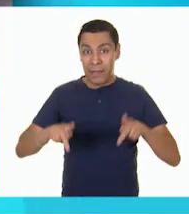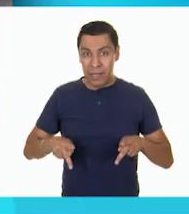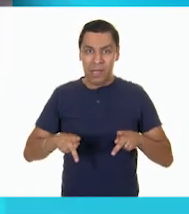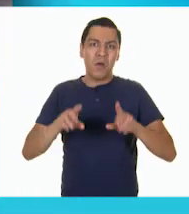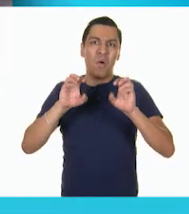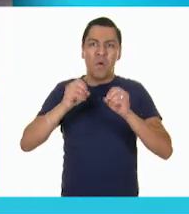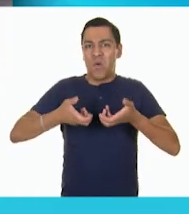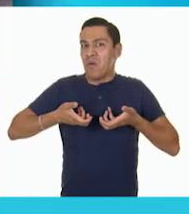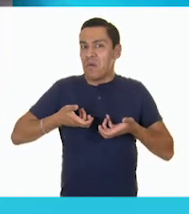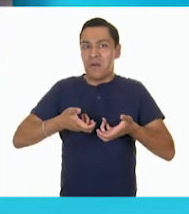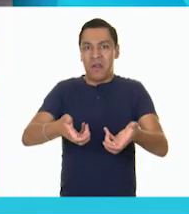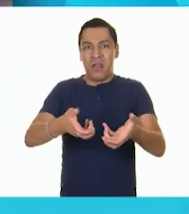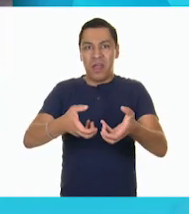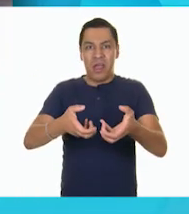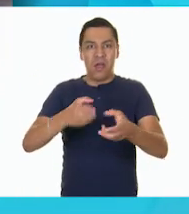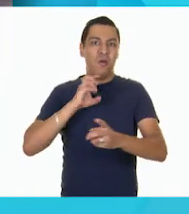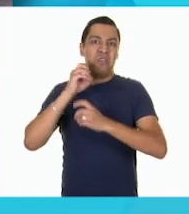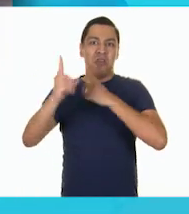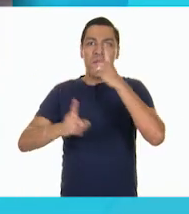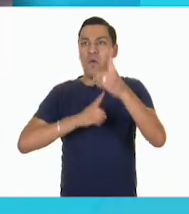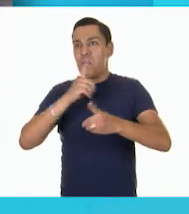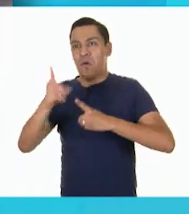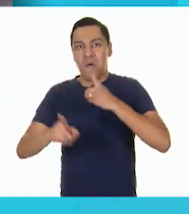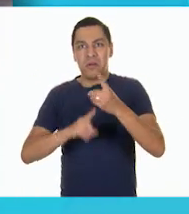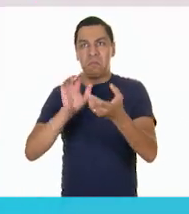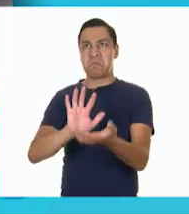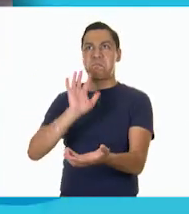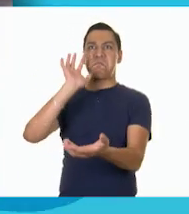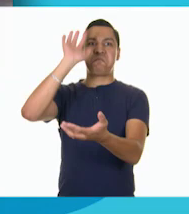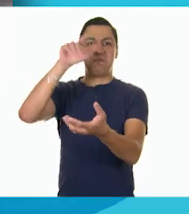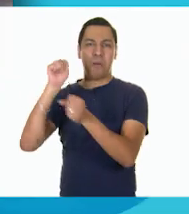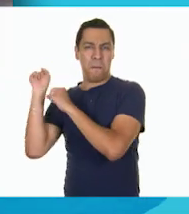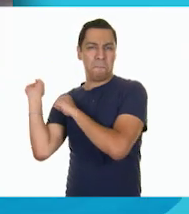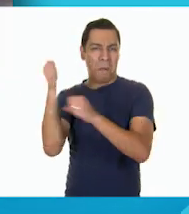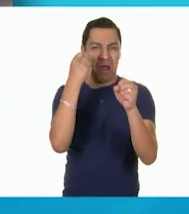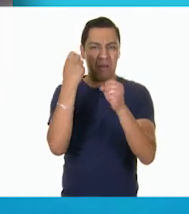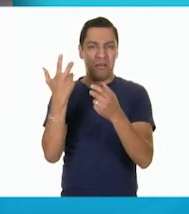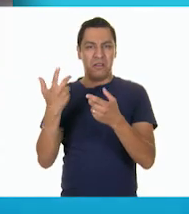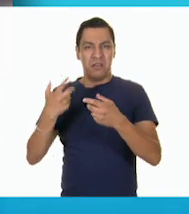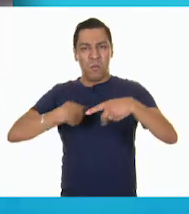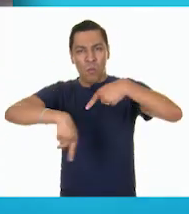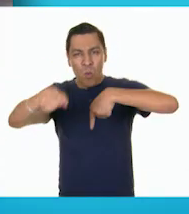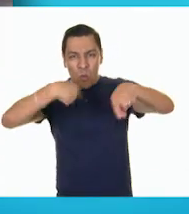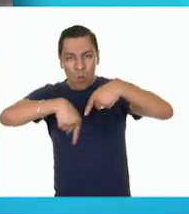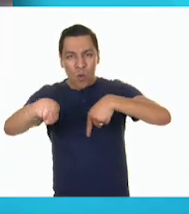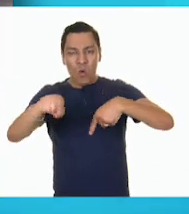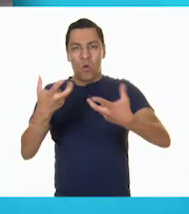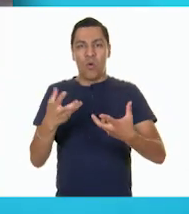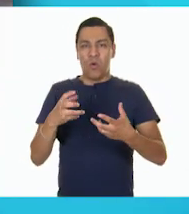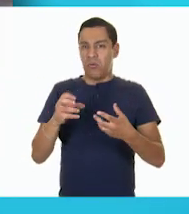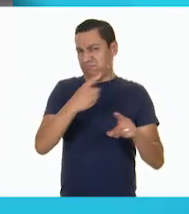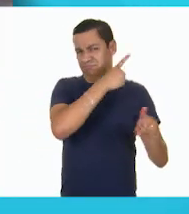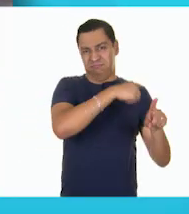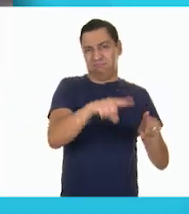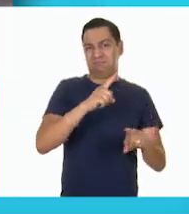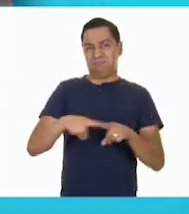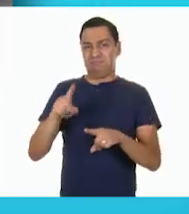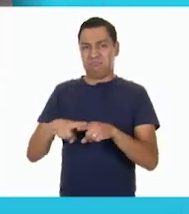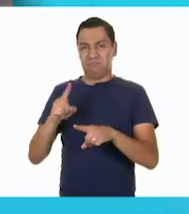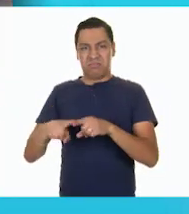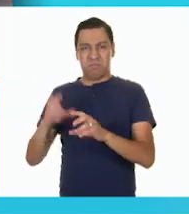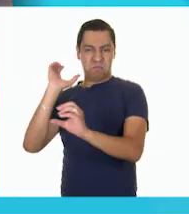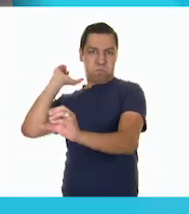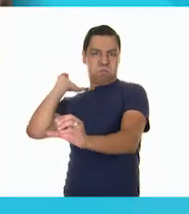teníamos la oportunidad de practicar deportes en grupo, de jugar béisbol, de jugar básquetbol, de jugar fútbol, de practicar algún deporte de